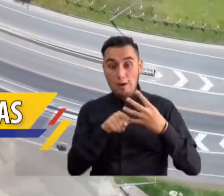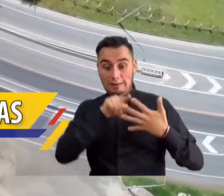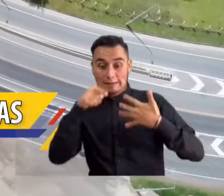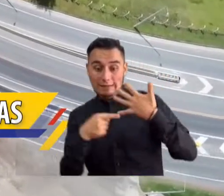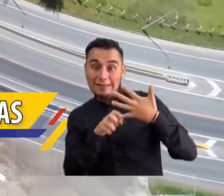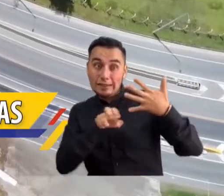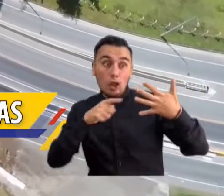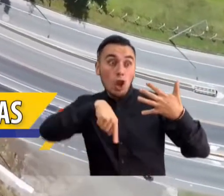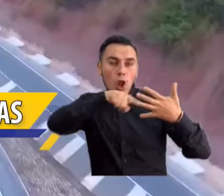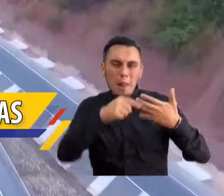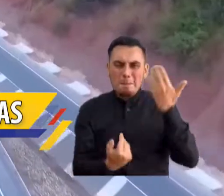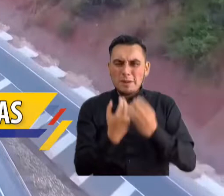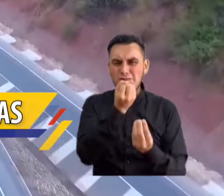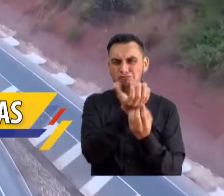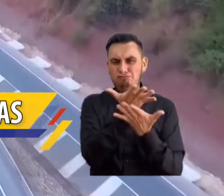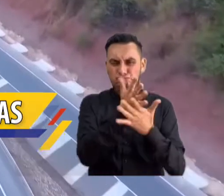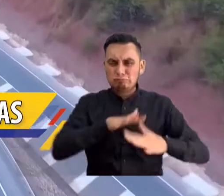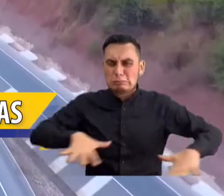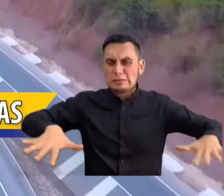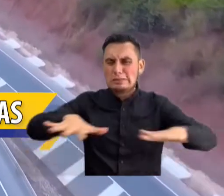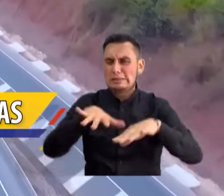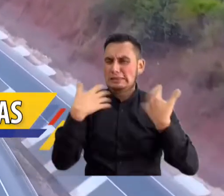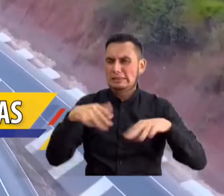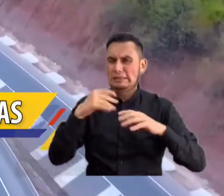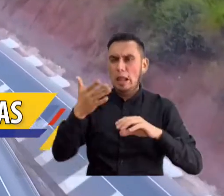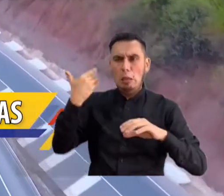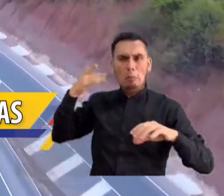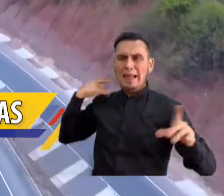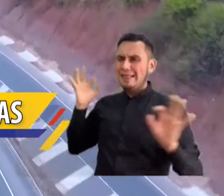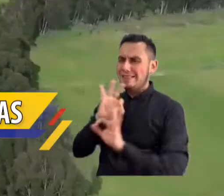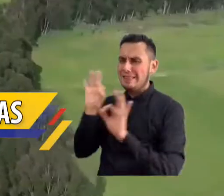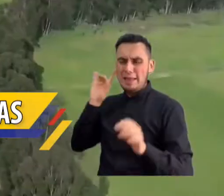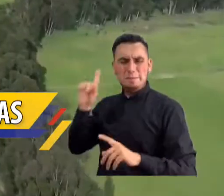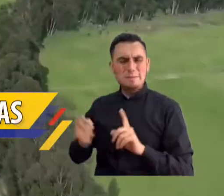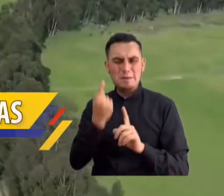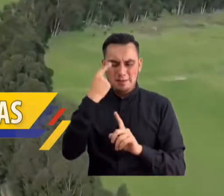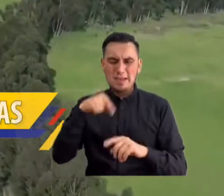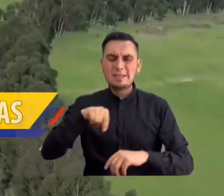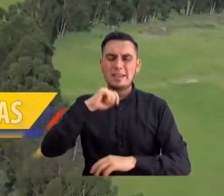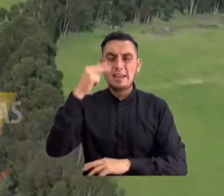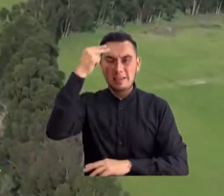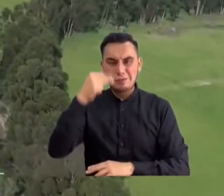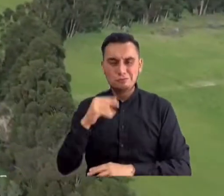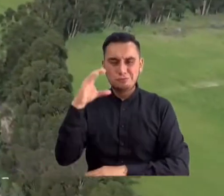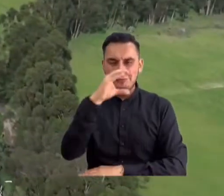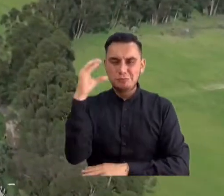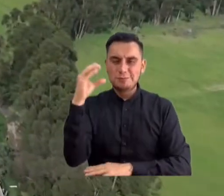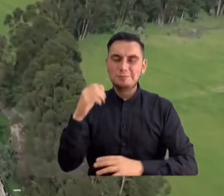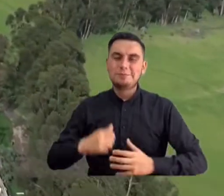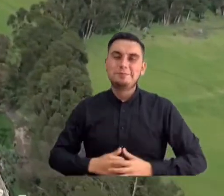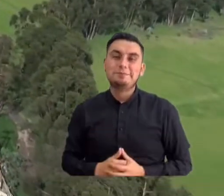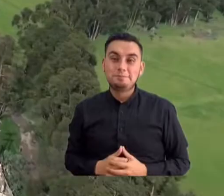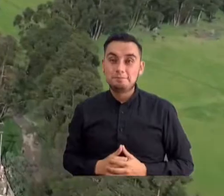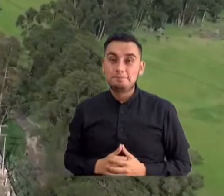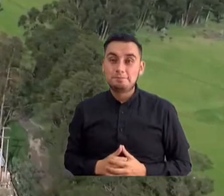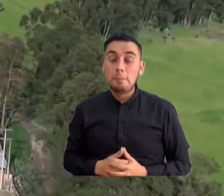generación representan el proyecto de infraestructura vial más ambicioso que se ha hecho en la historia de Colombia.